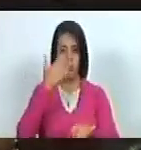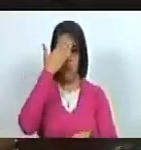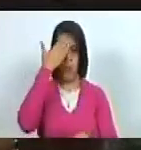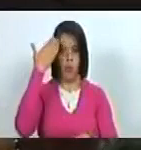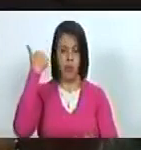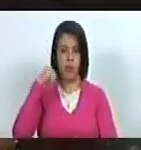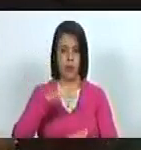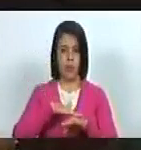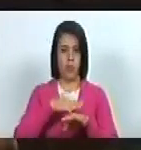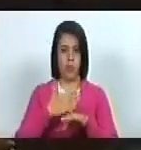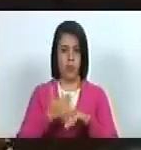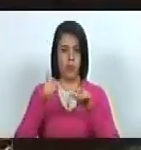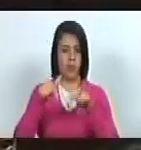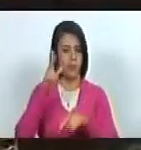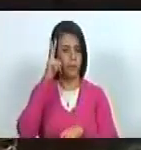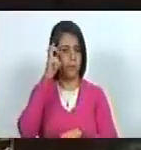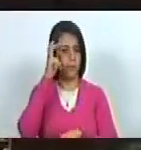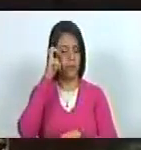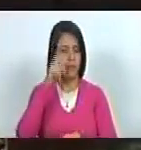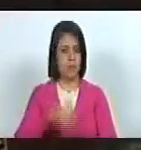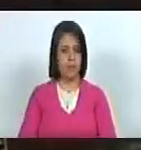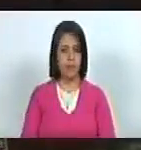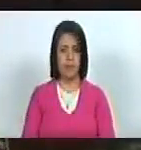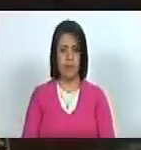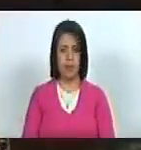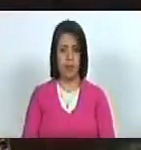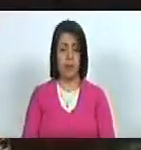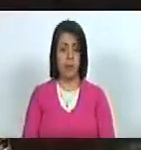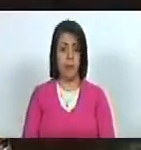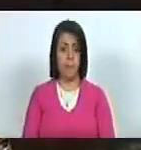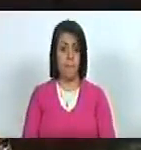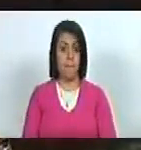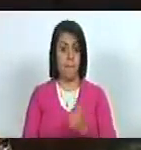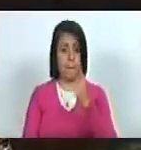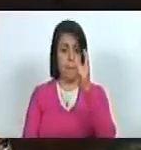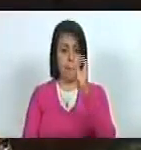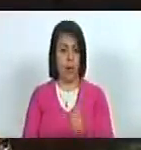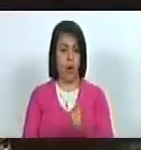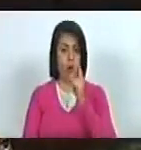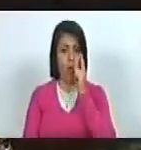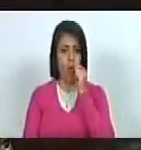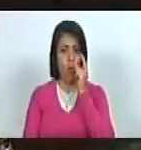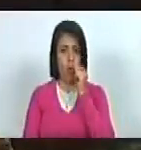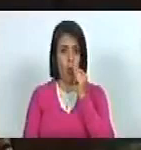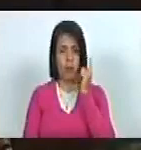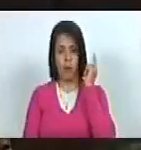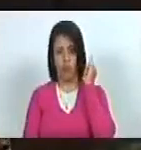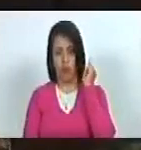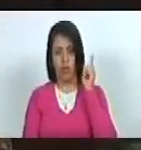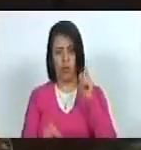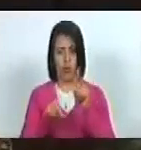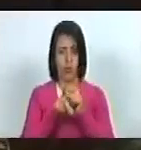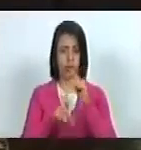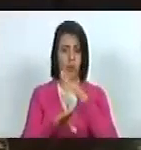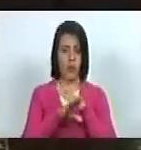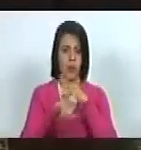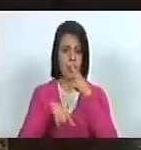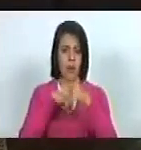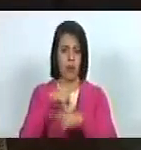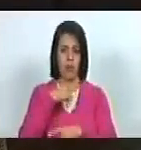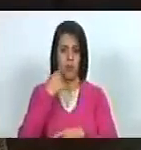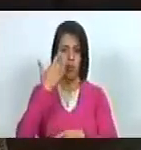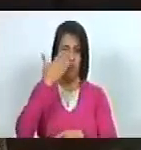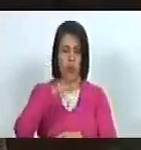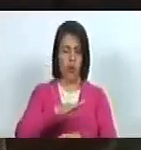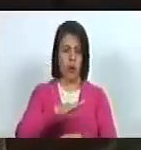olvidar por quienes le escuchaban es uno de esos hombres y esas mujeres que aún después de partir